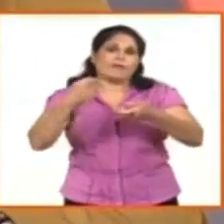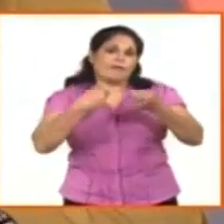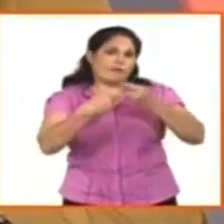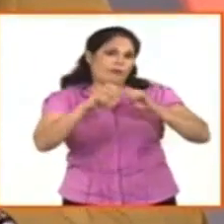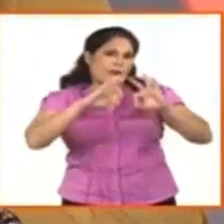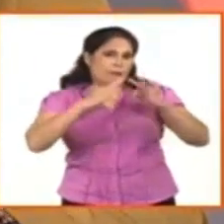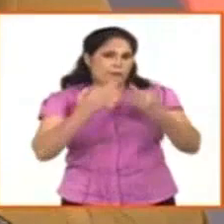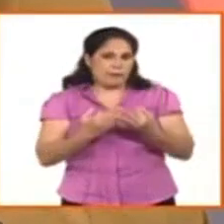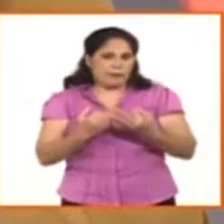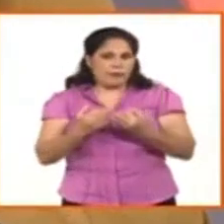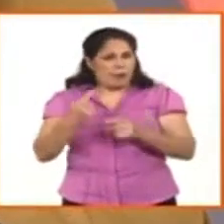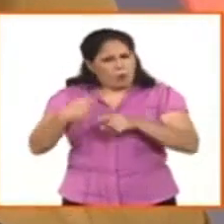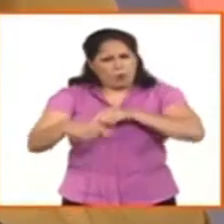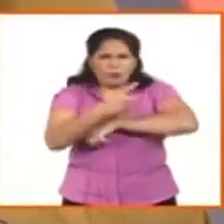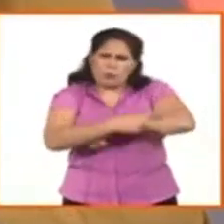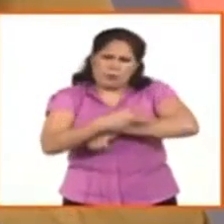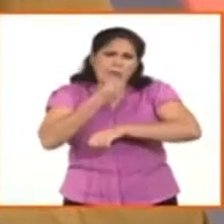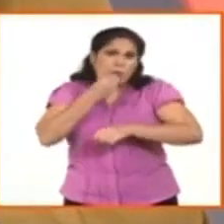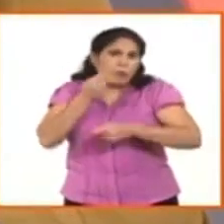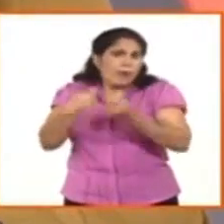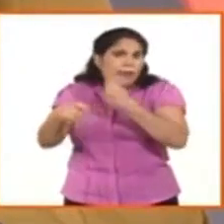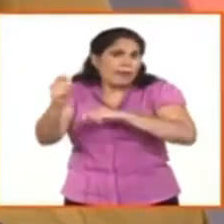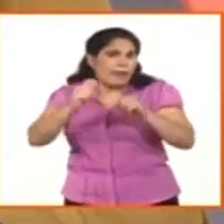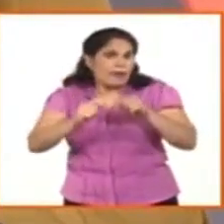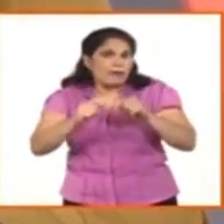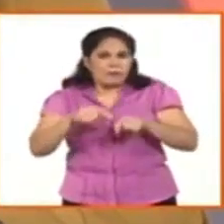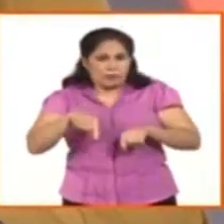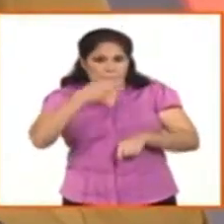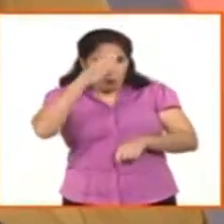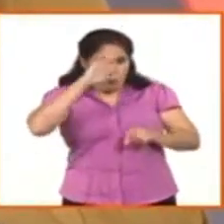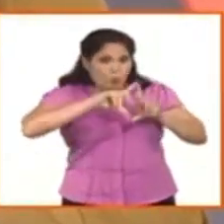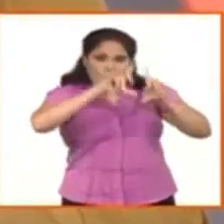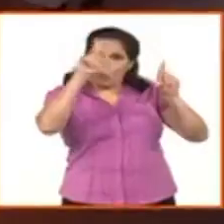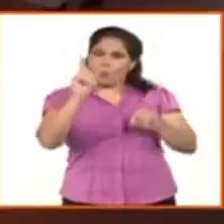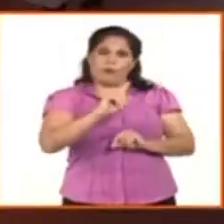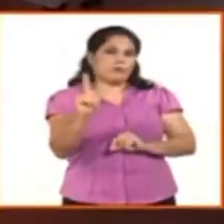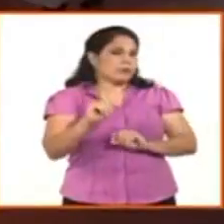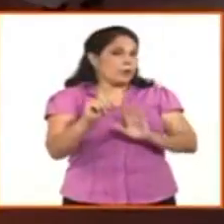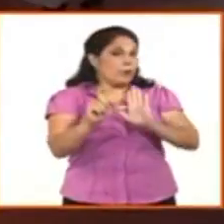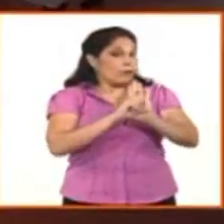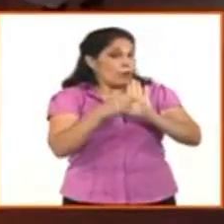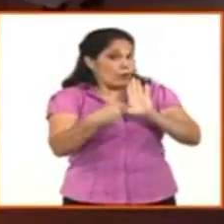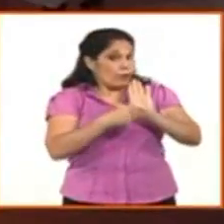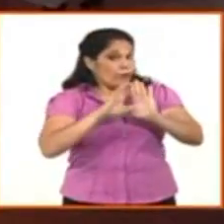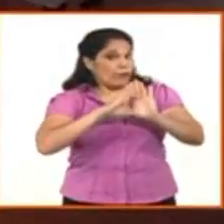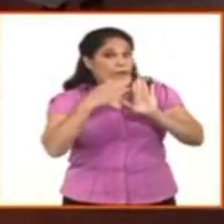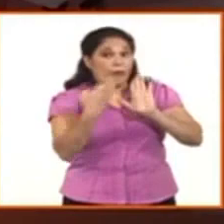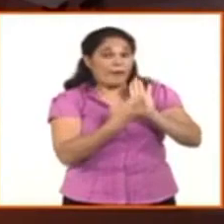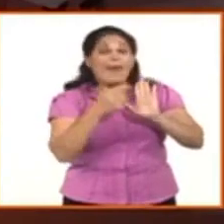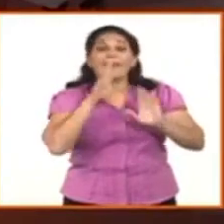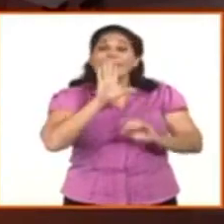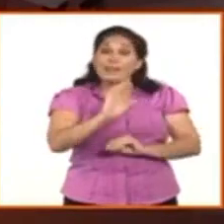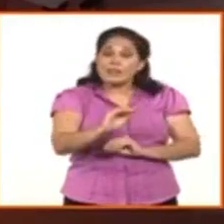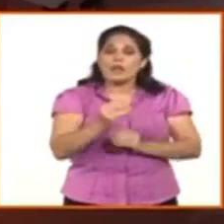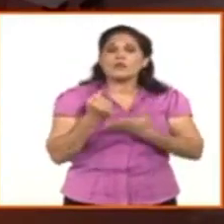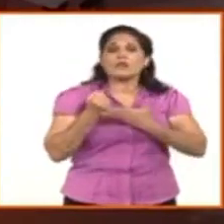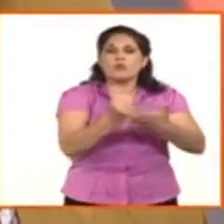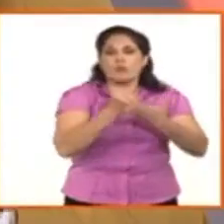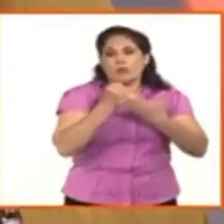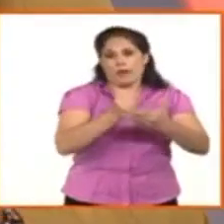No como se plantea en el proyecto del Código de la Familia que se dice solidaria, en la cual deben participar